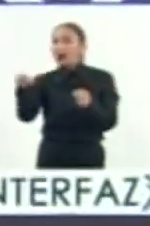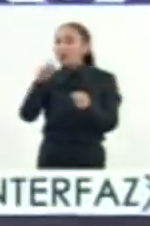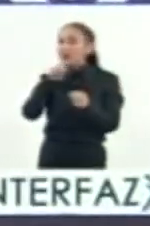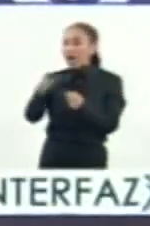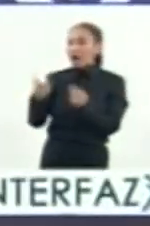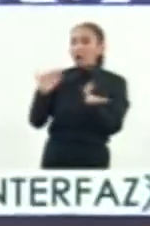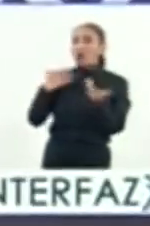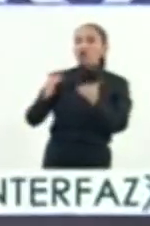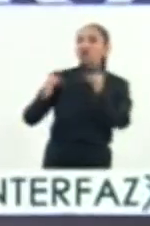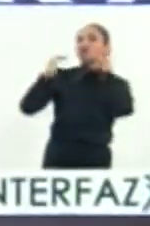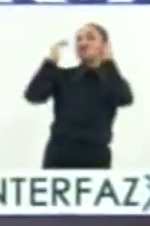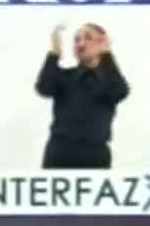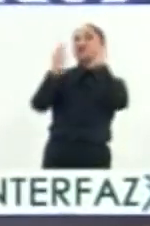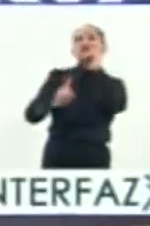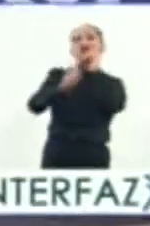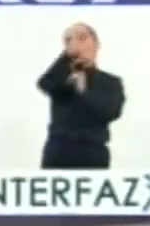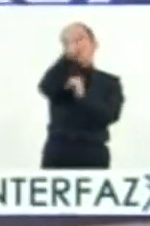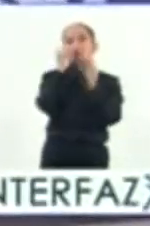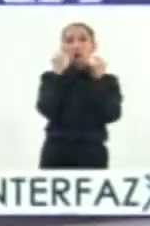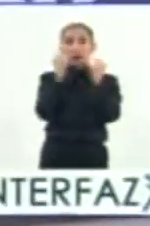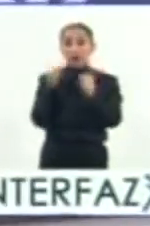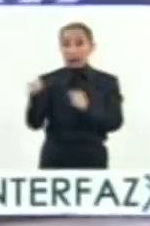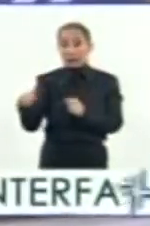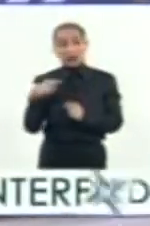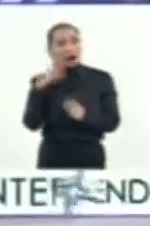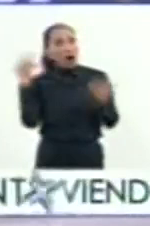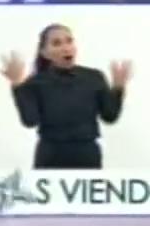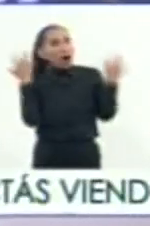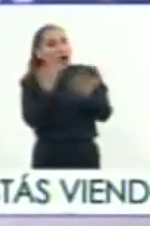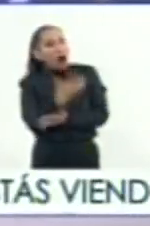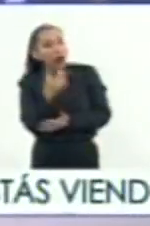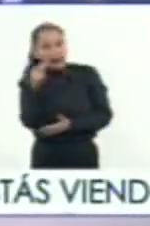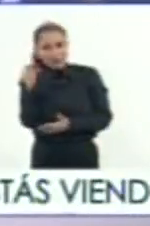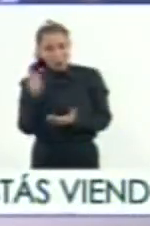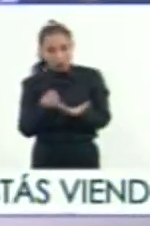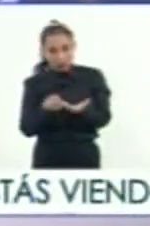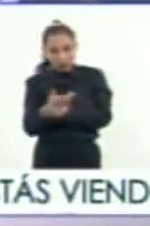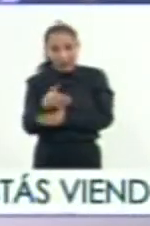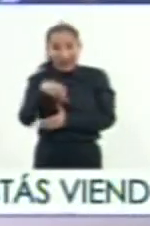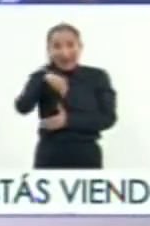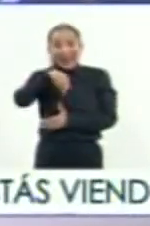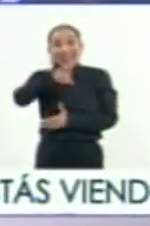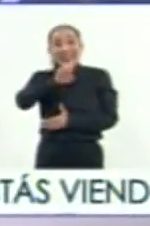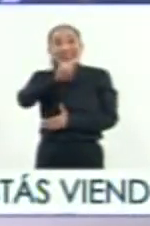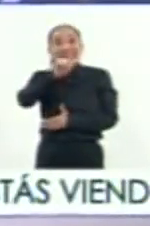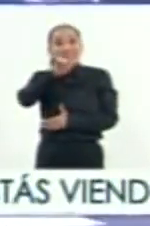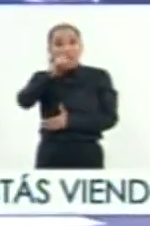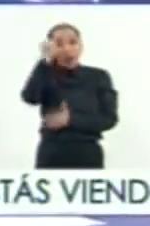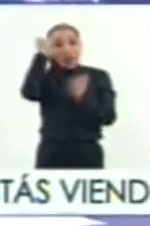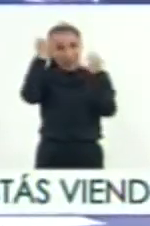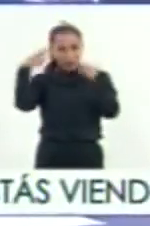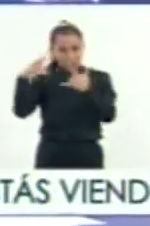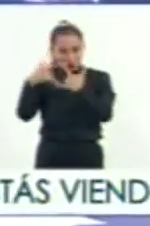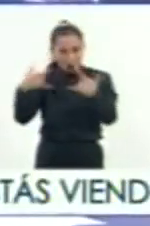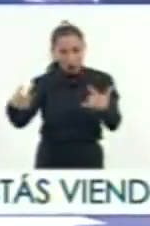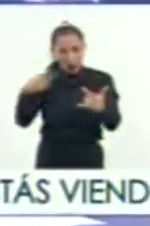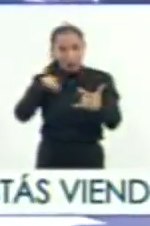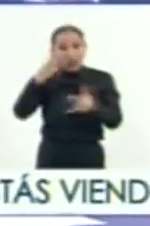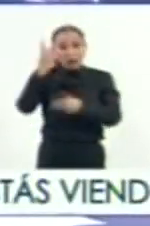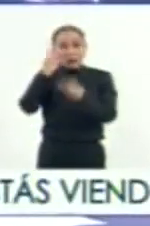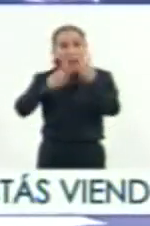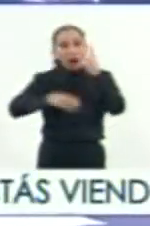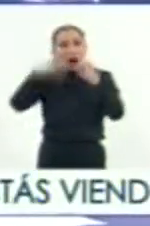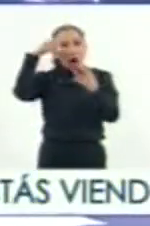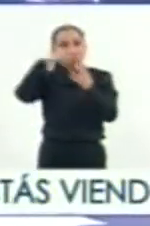al aspecto divino de la naturaleza. Si esto sumamos, que es por donde sale Quetzalcóatl y la táctica militar, creo que es